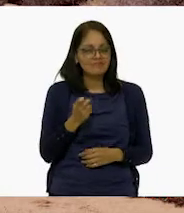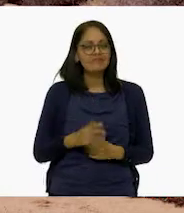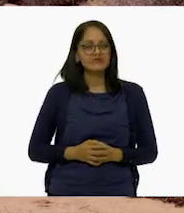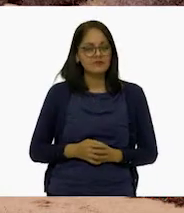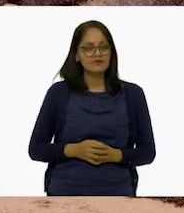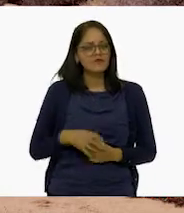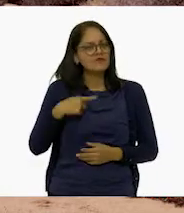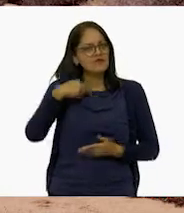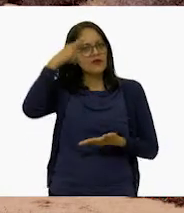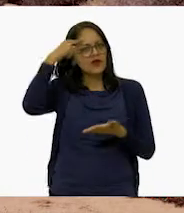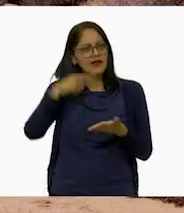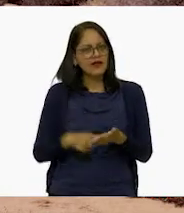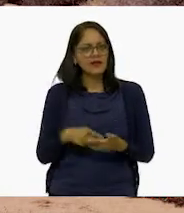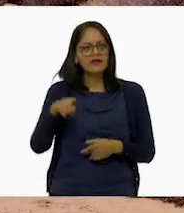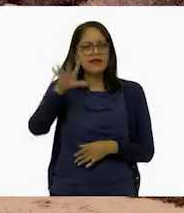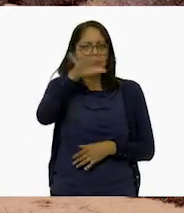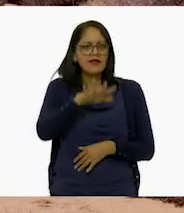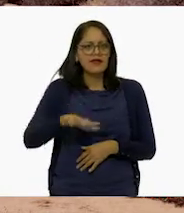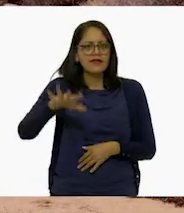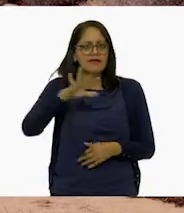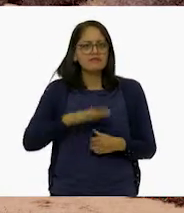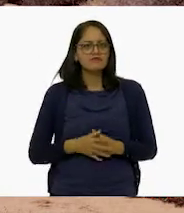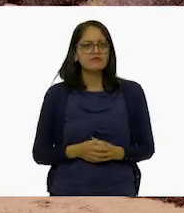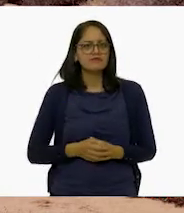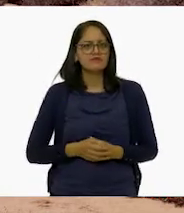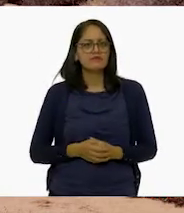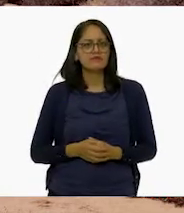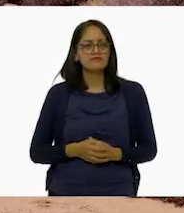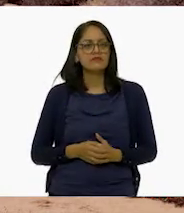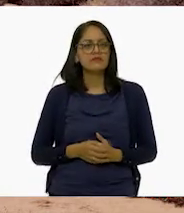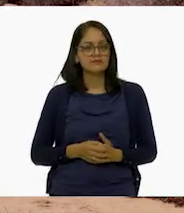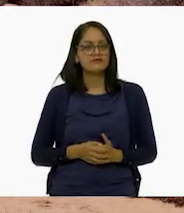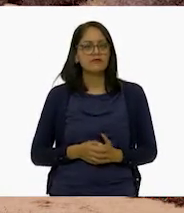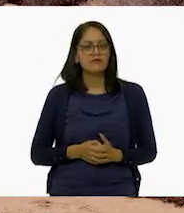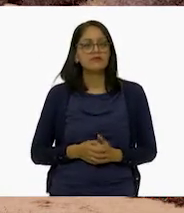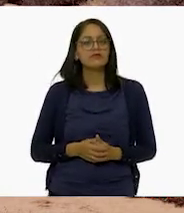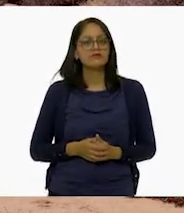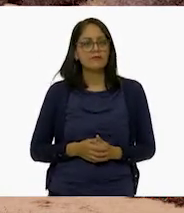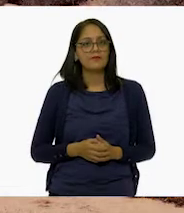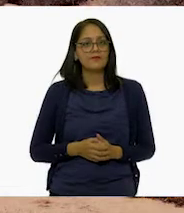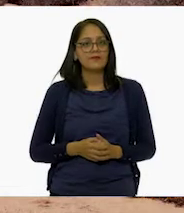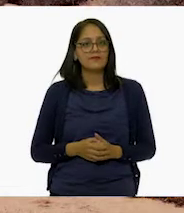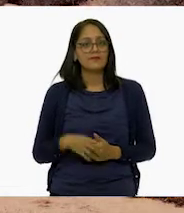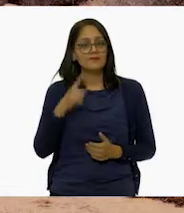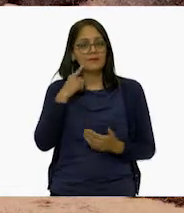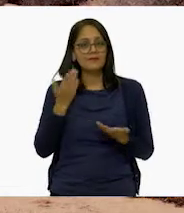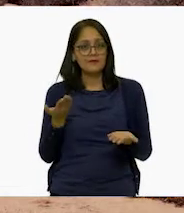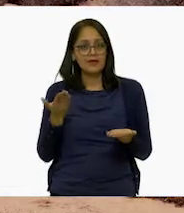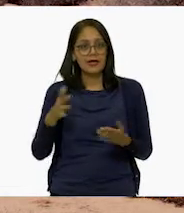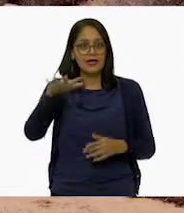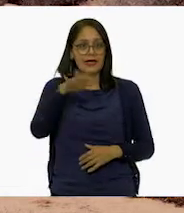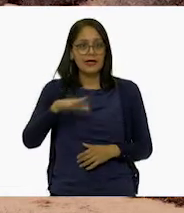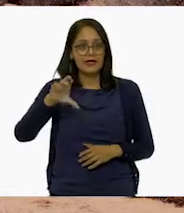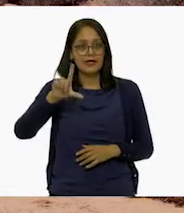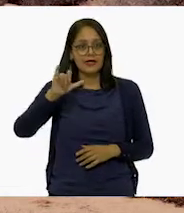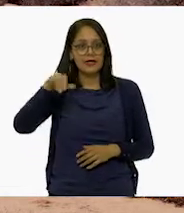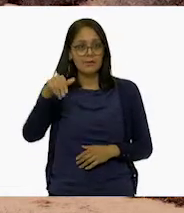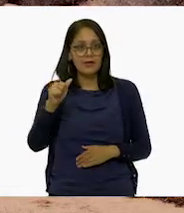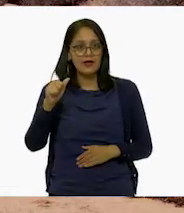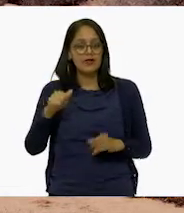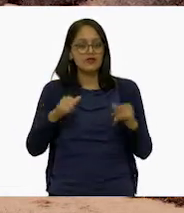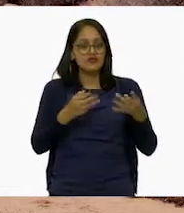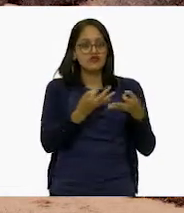Supongo que es por el tipo de relaciones que hay entre el relieve, el clima, el